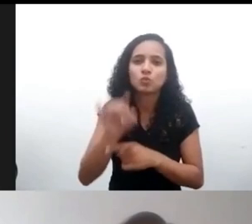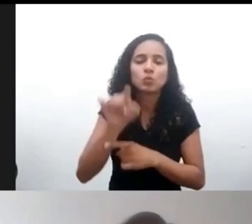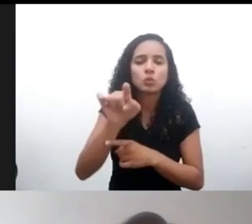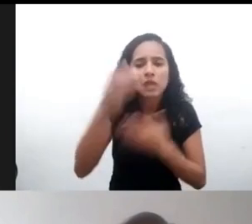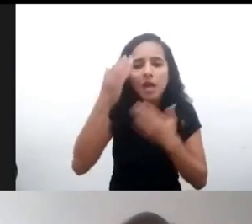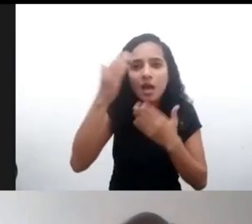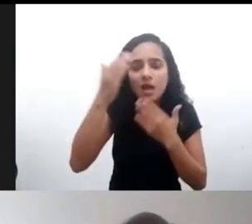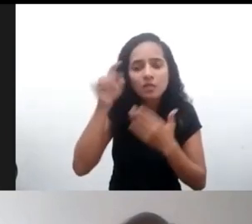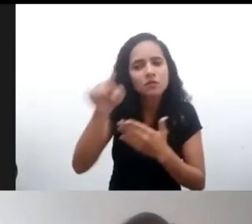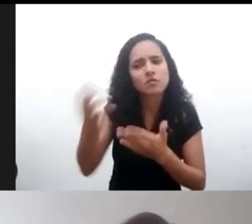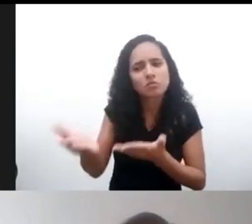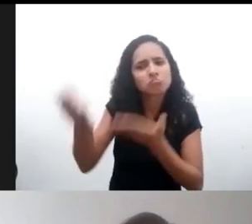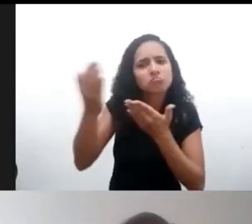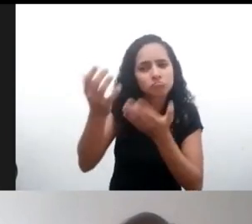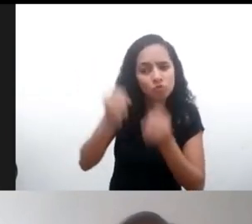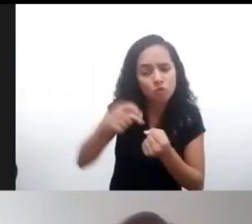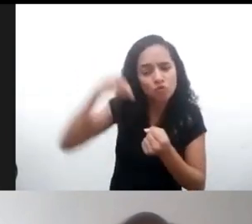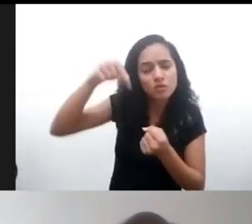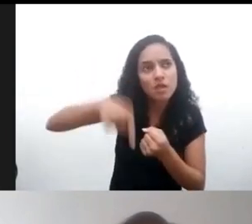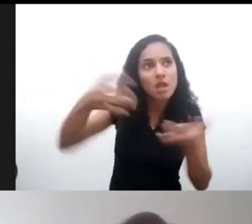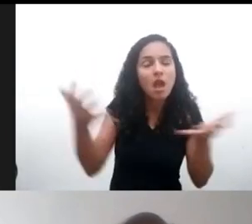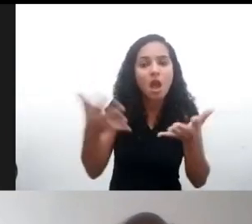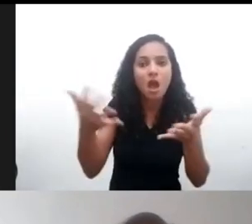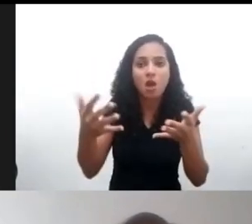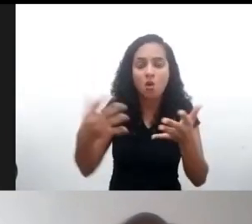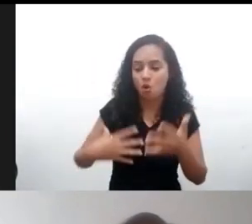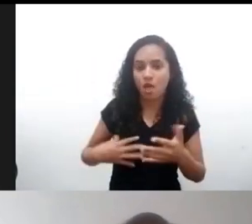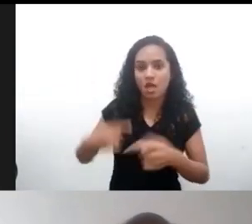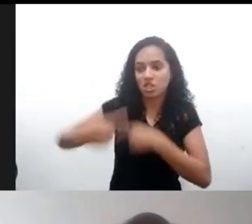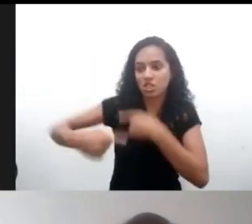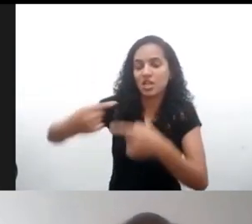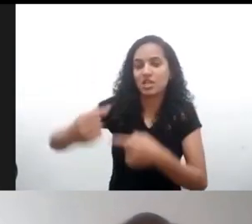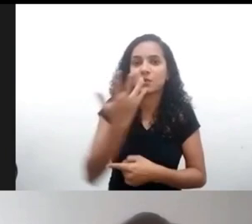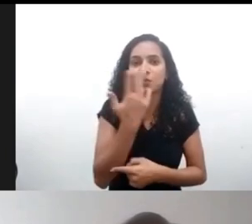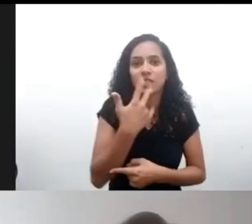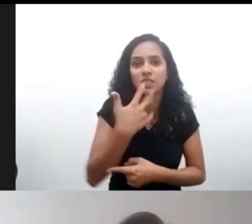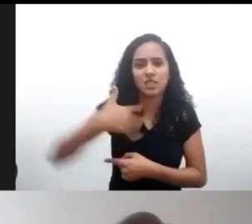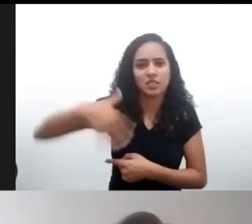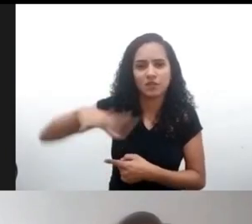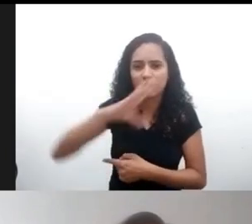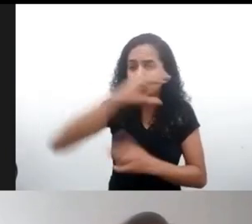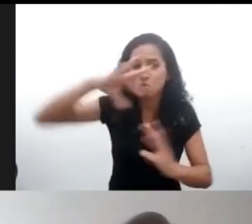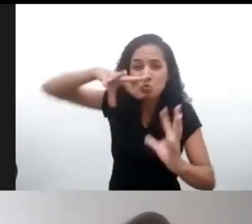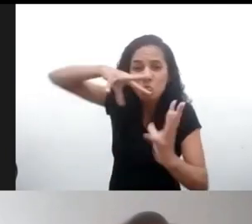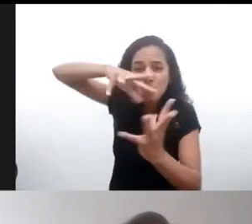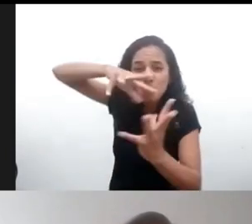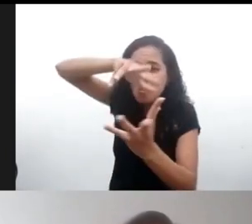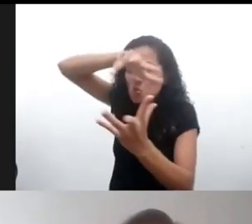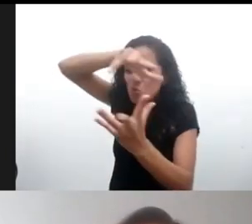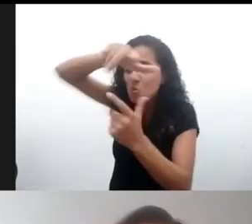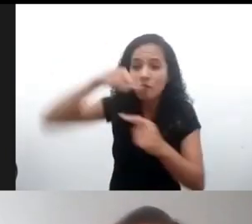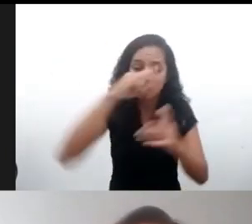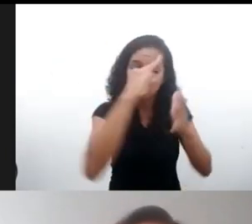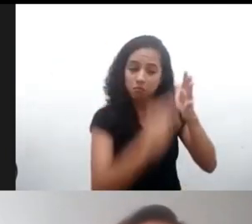hecho trajo un trabajo fundamental, clave para la generación, para esta generación de niñez y